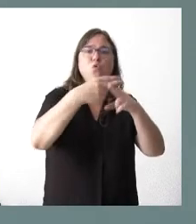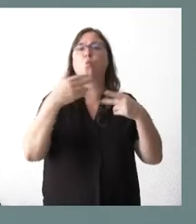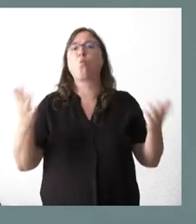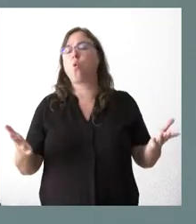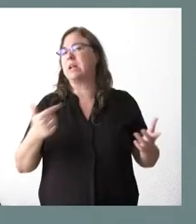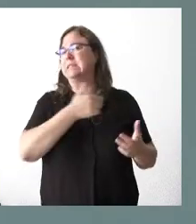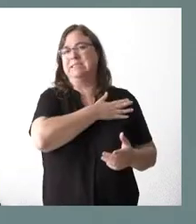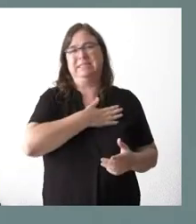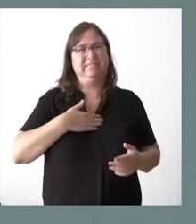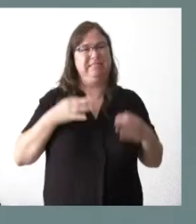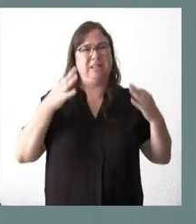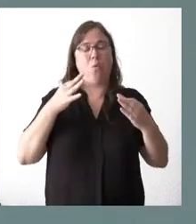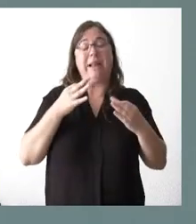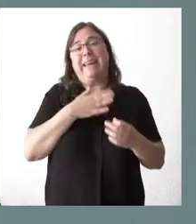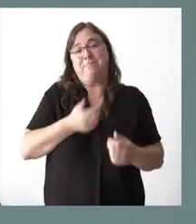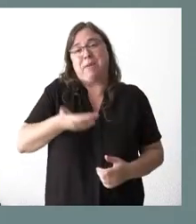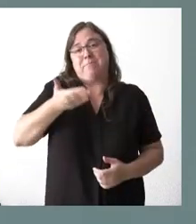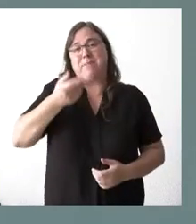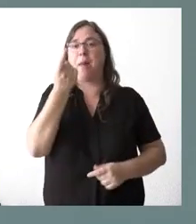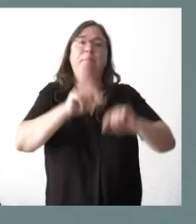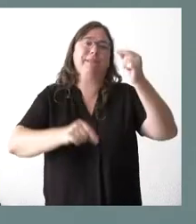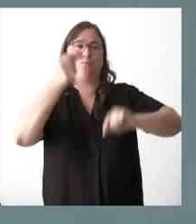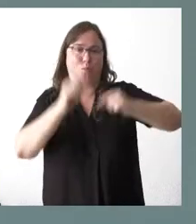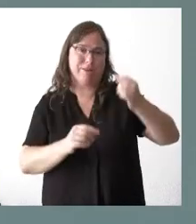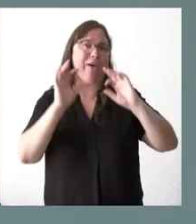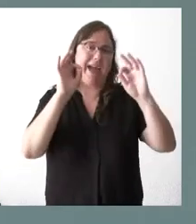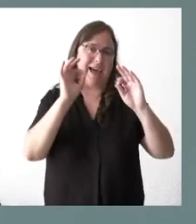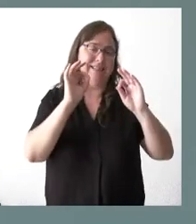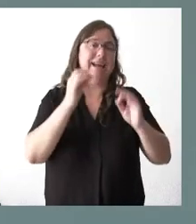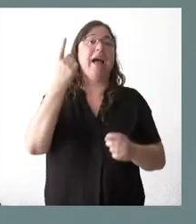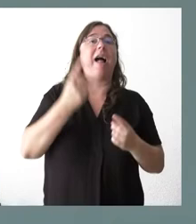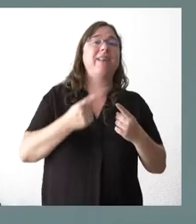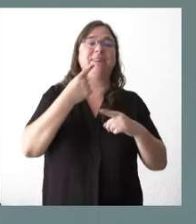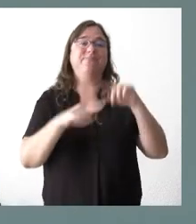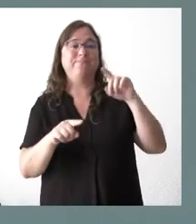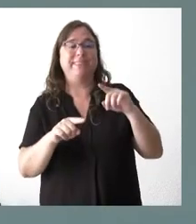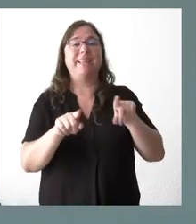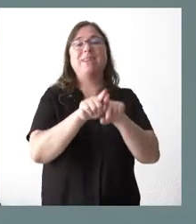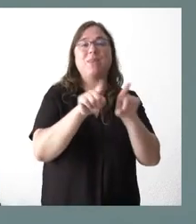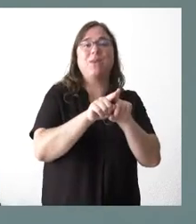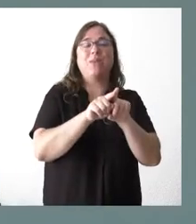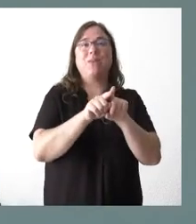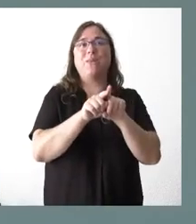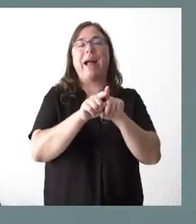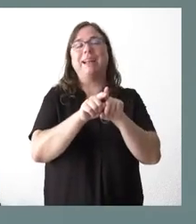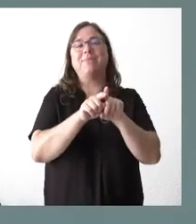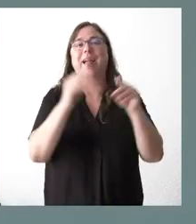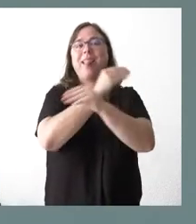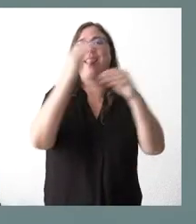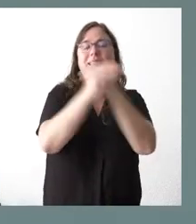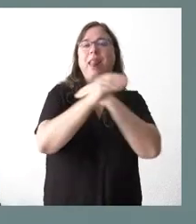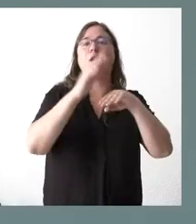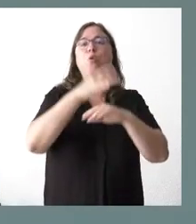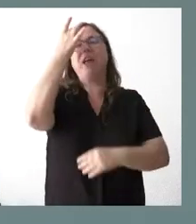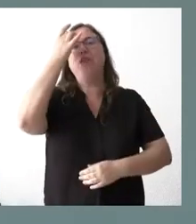aspira a tener un poco más de presupuesto y, por tanto, a veces las diferencias no son tanto ideológicas o no exclusivamente